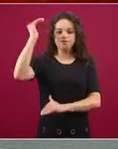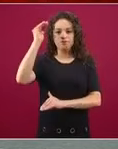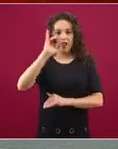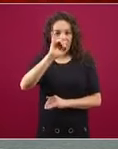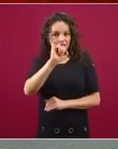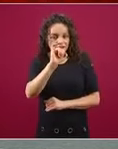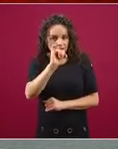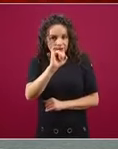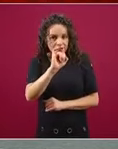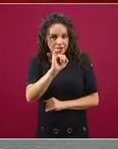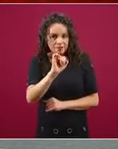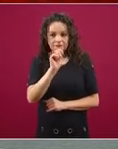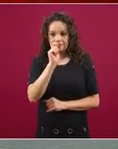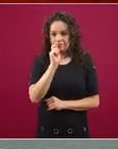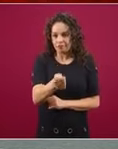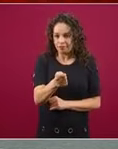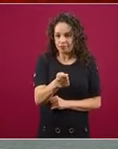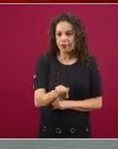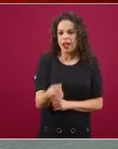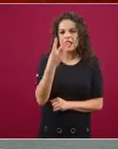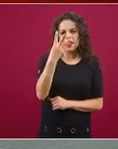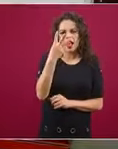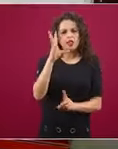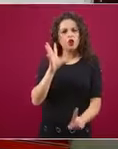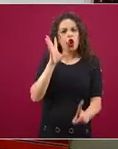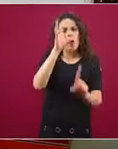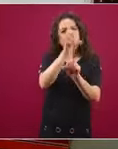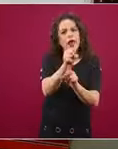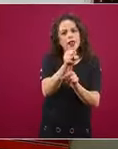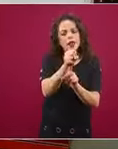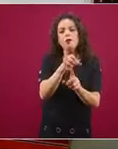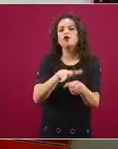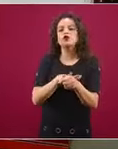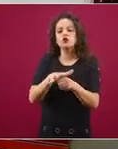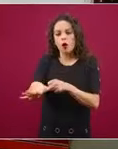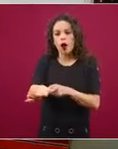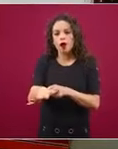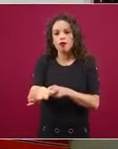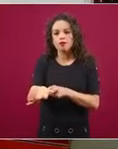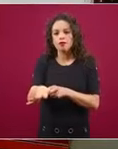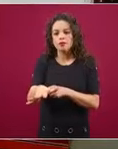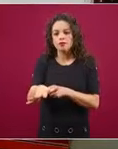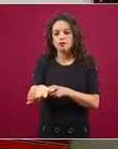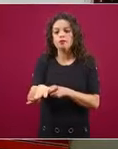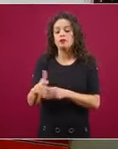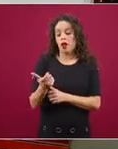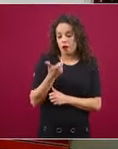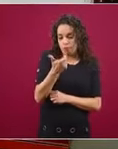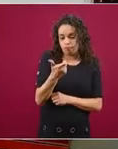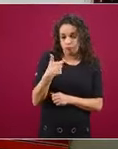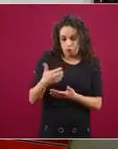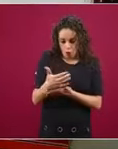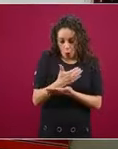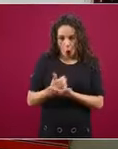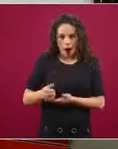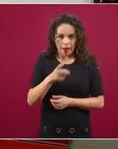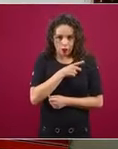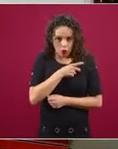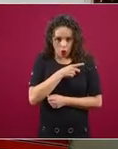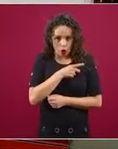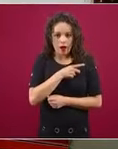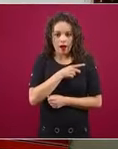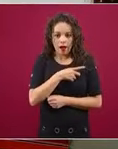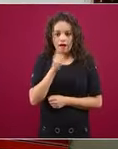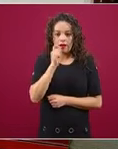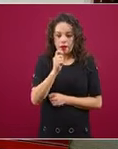tres objetivos, secretaria, que nos decían las mujeres, autonomía económica, distribución de cuidados y vivir